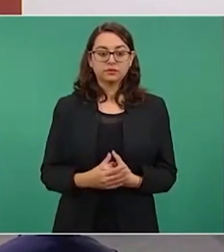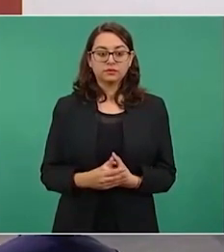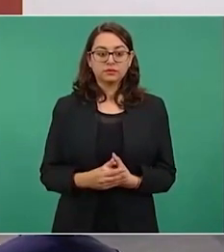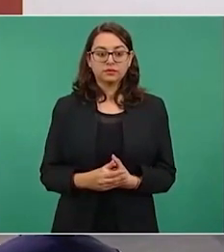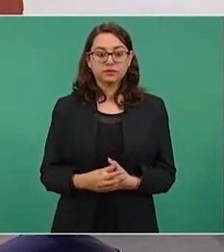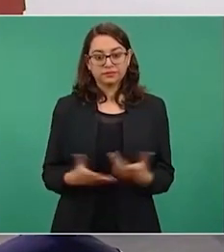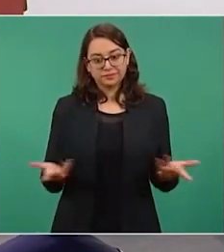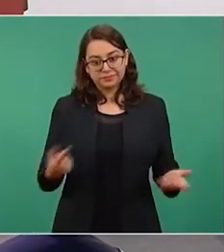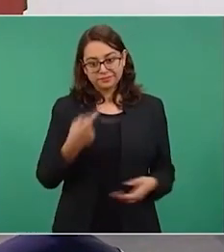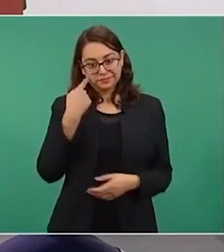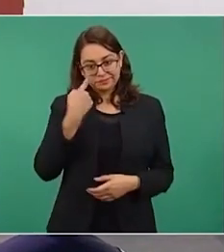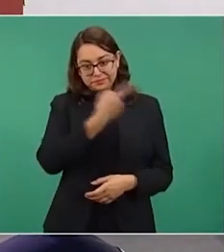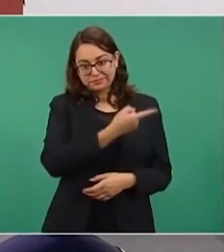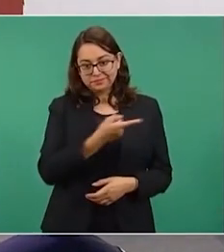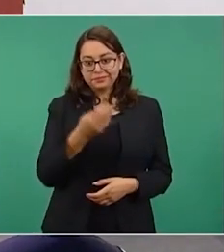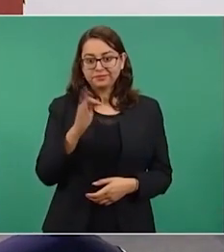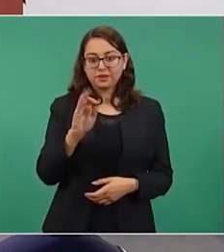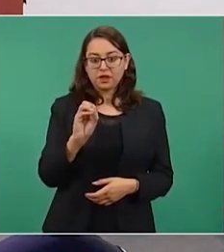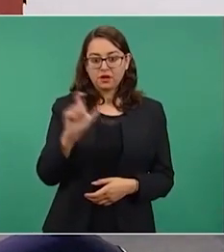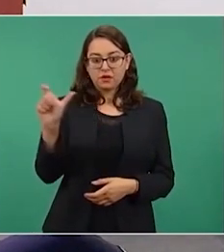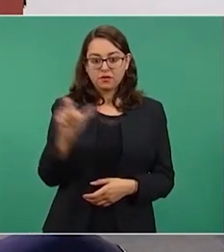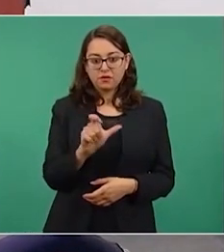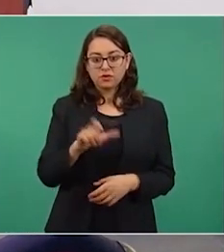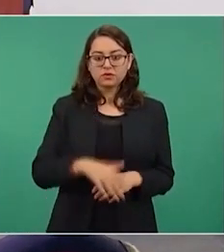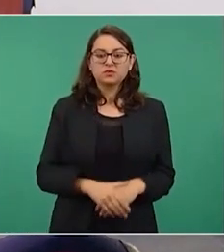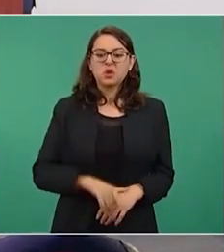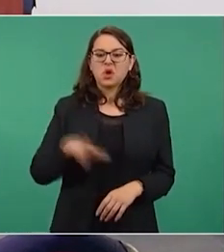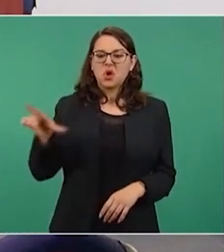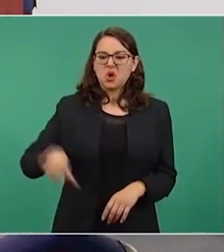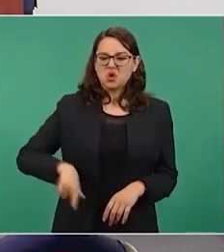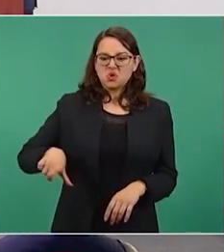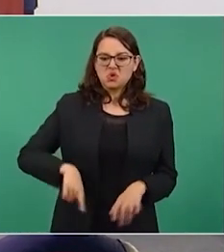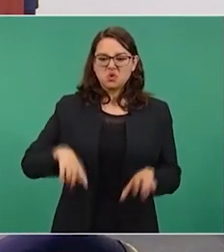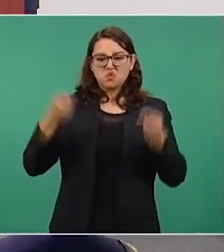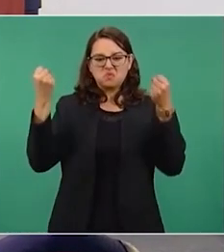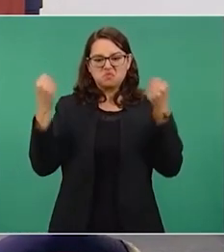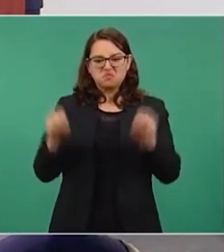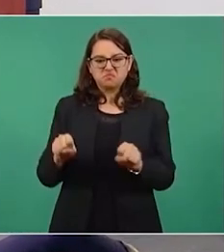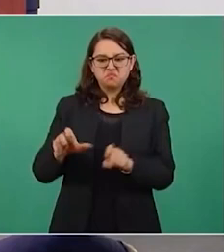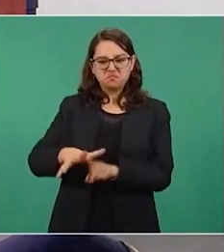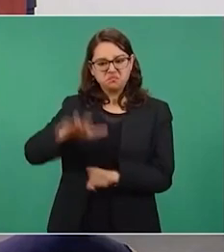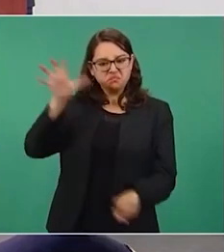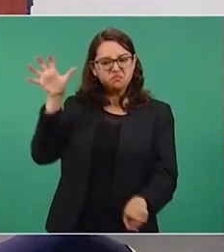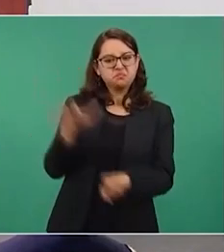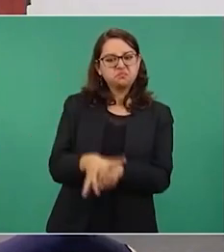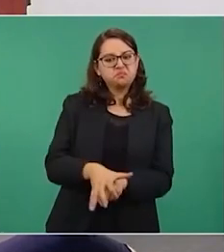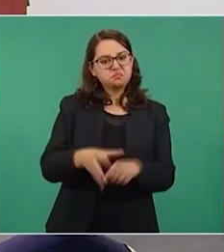Fíjense, Fox. Un gobierno represor queda al desnudo.